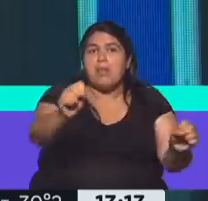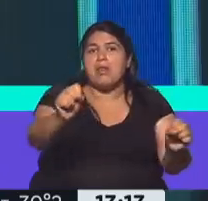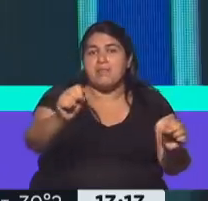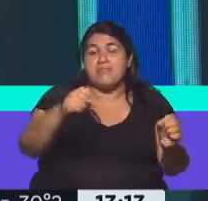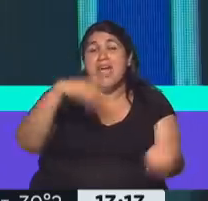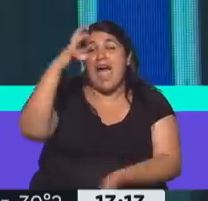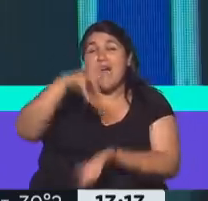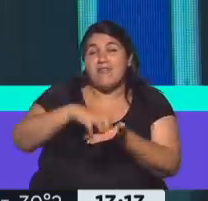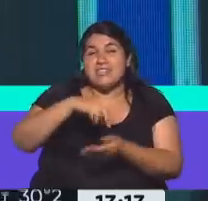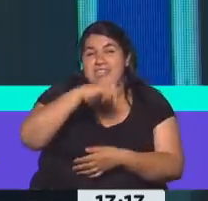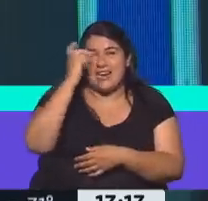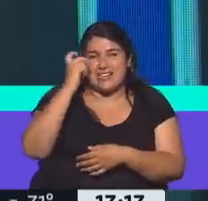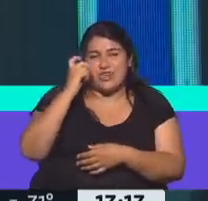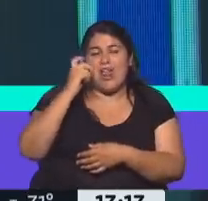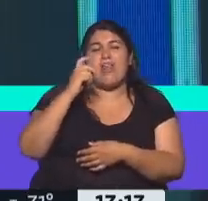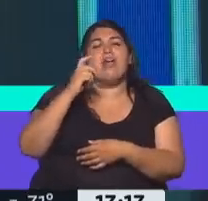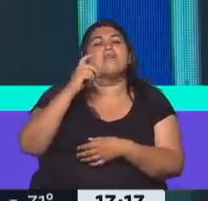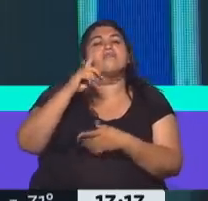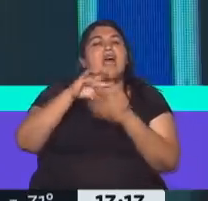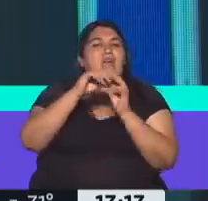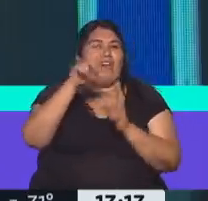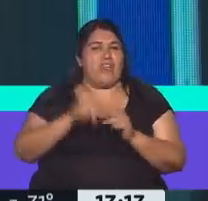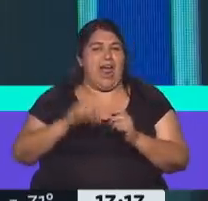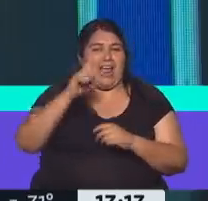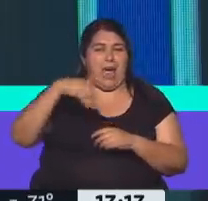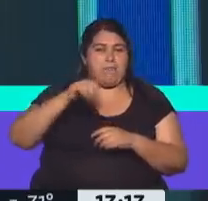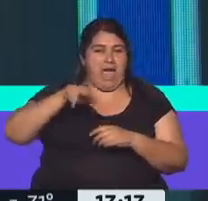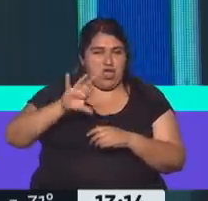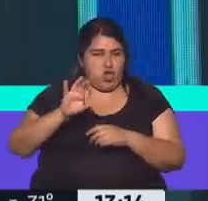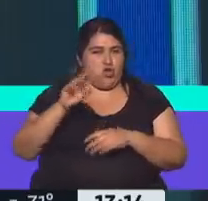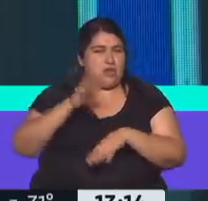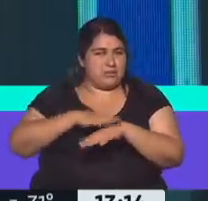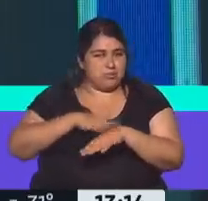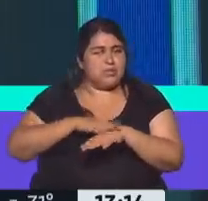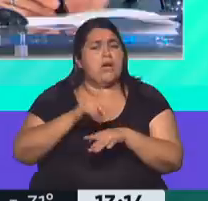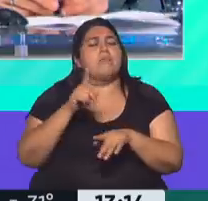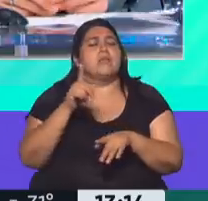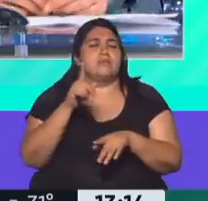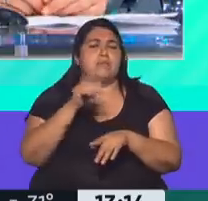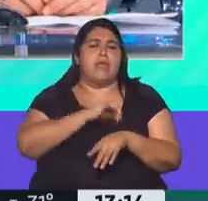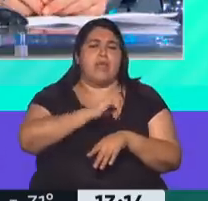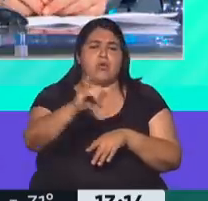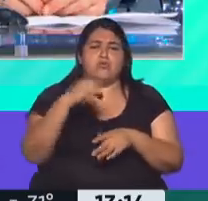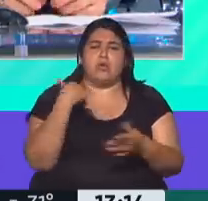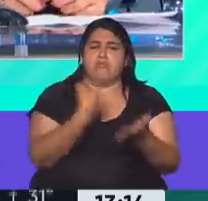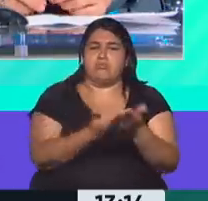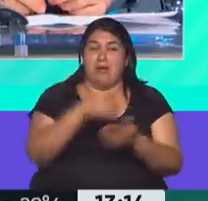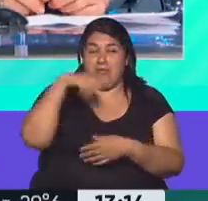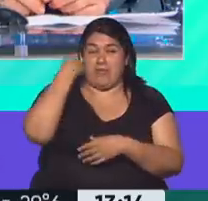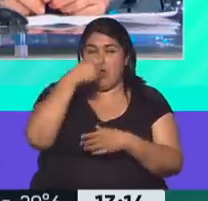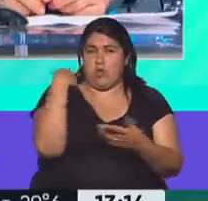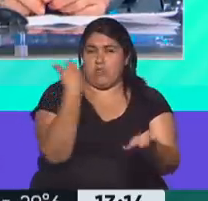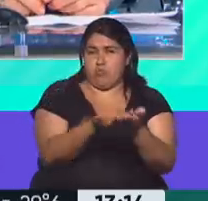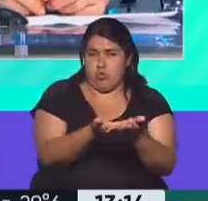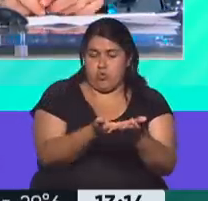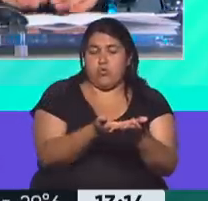Agencia Federal de Inteligencia. La interventora Graciela Camaño presenta precisamente estas filmaciones ante